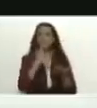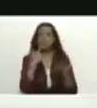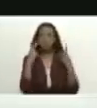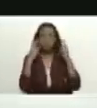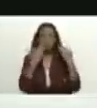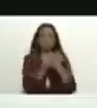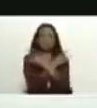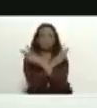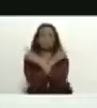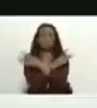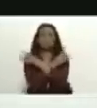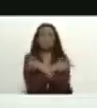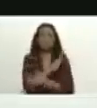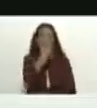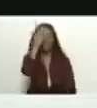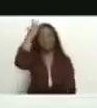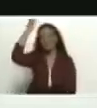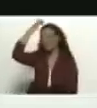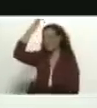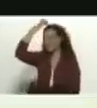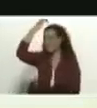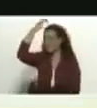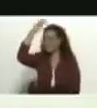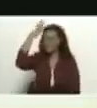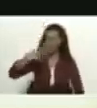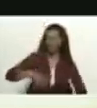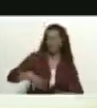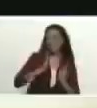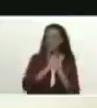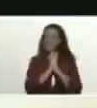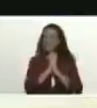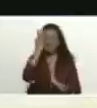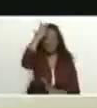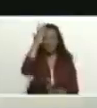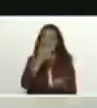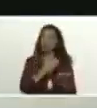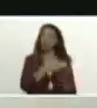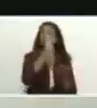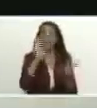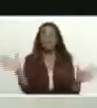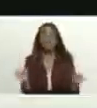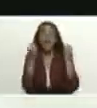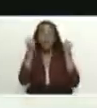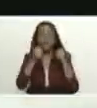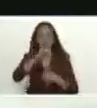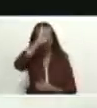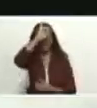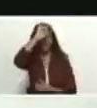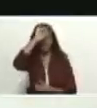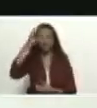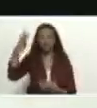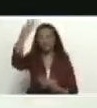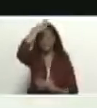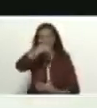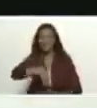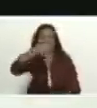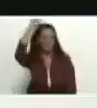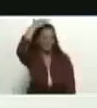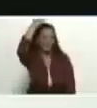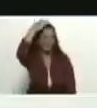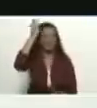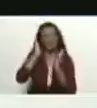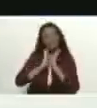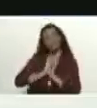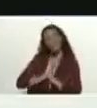que se puedan disfrazar de corderos Dios sálvame de los diablos que se puedan disfrazar de corderos